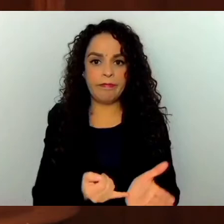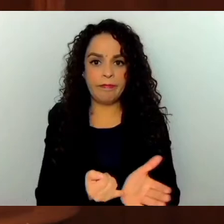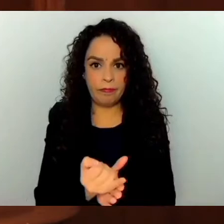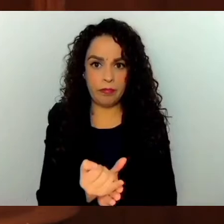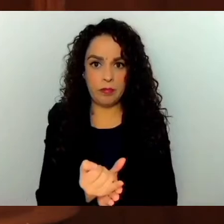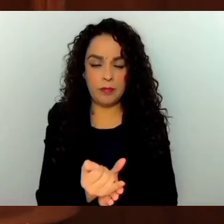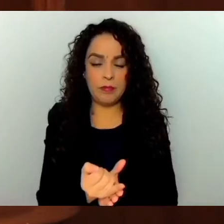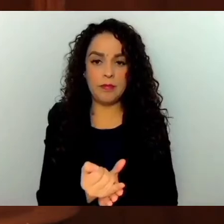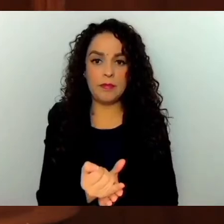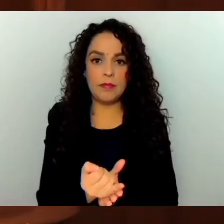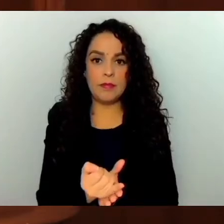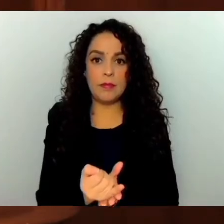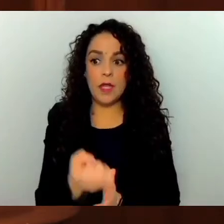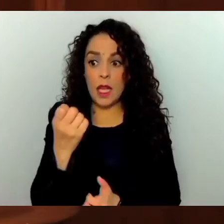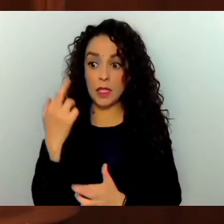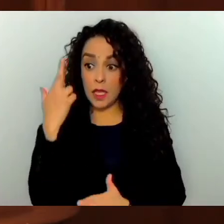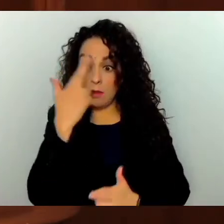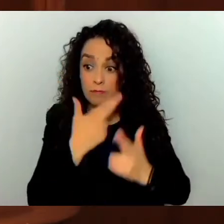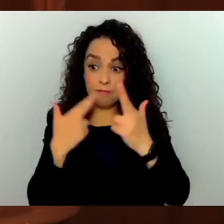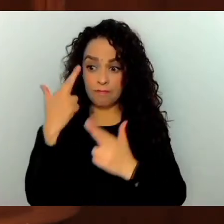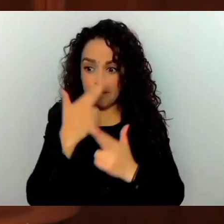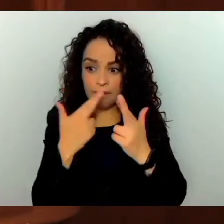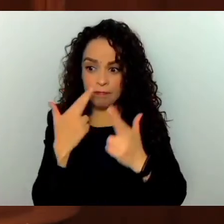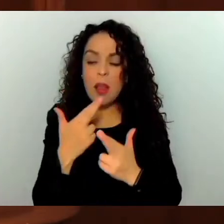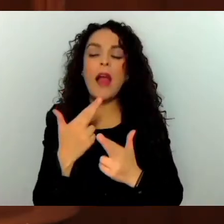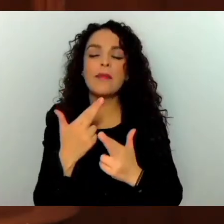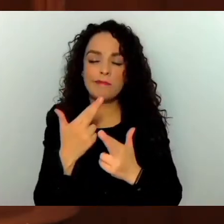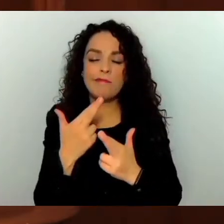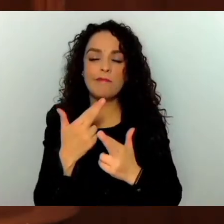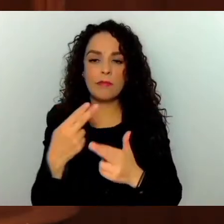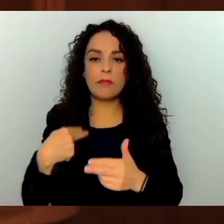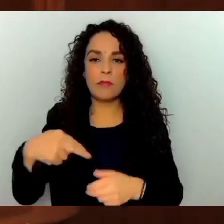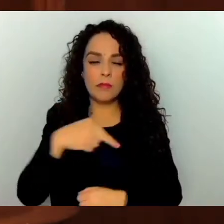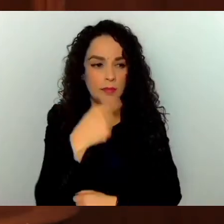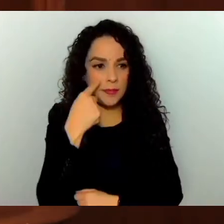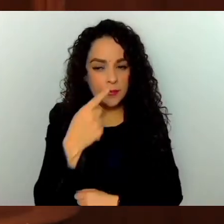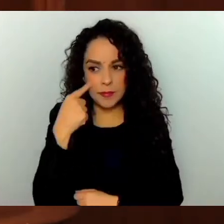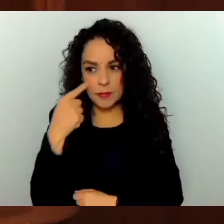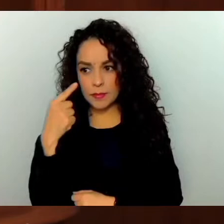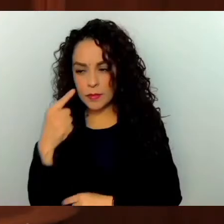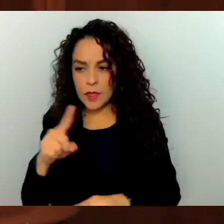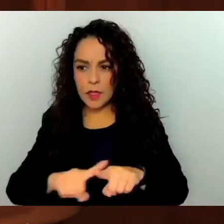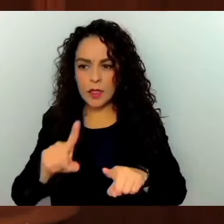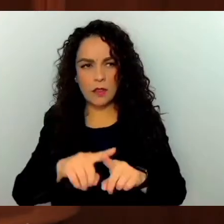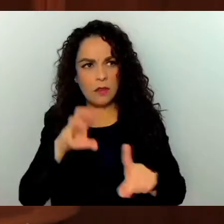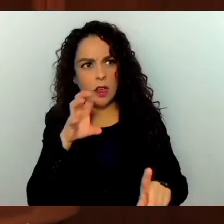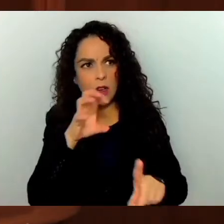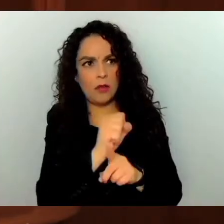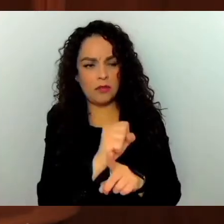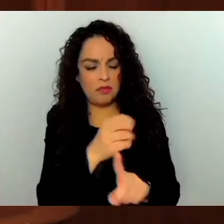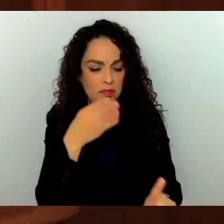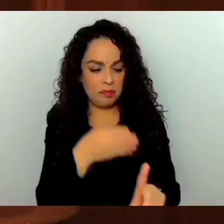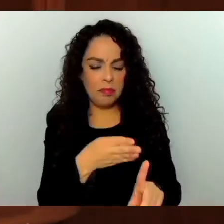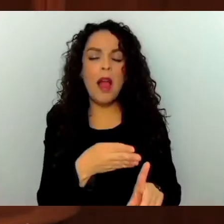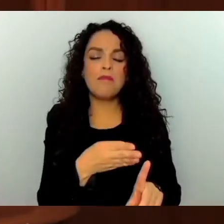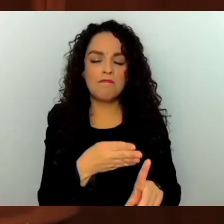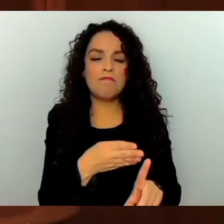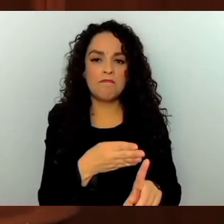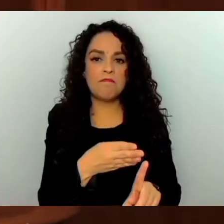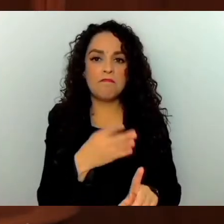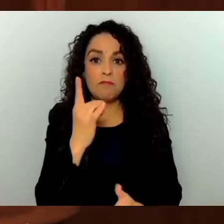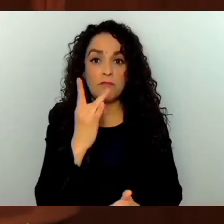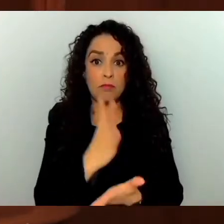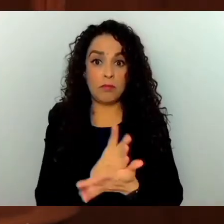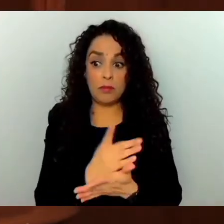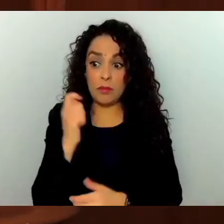análisis tomamos en cuenta elementos sustantivos, objetivos y razonables y consideramos aspectos que no sólo atienden el